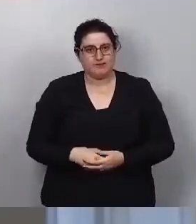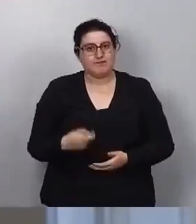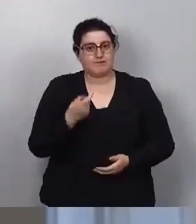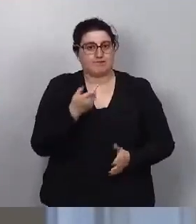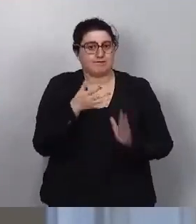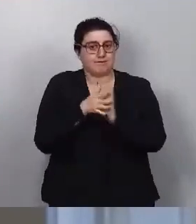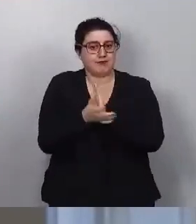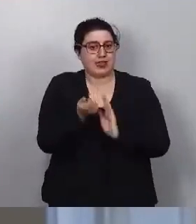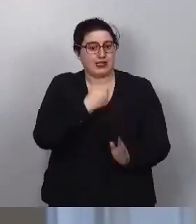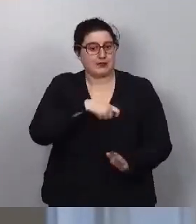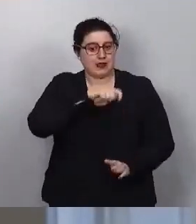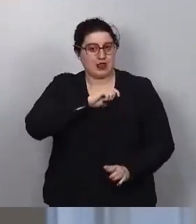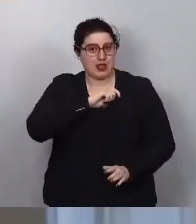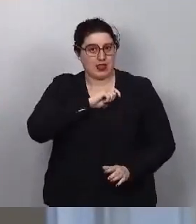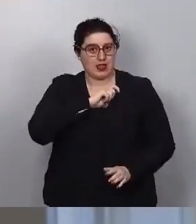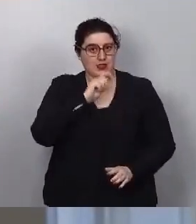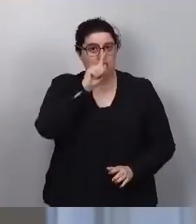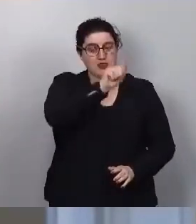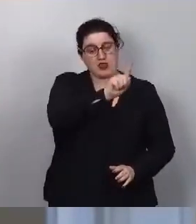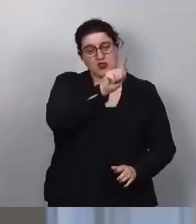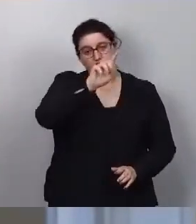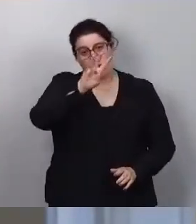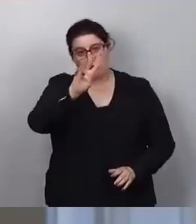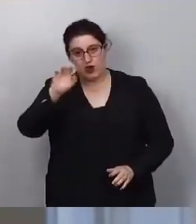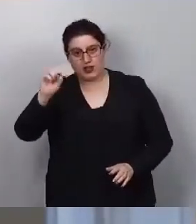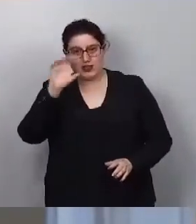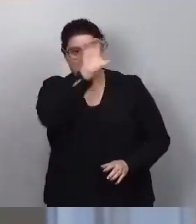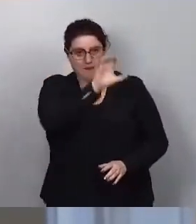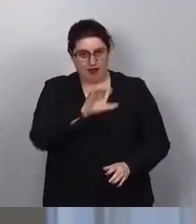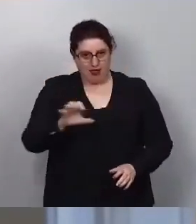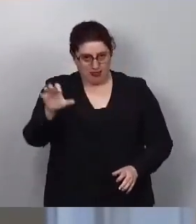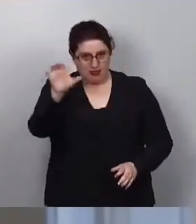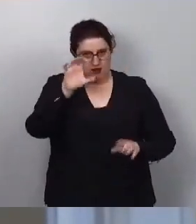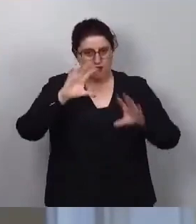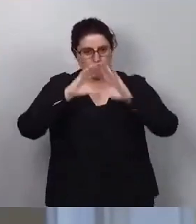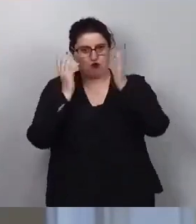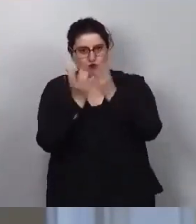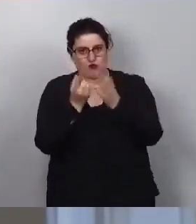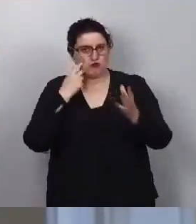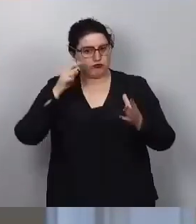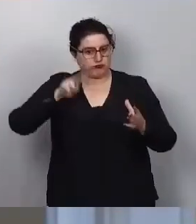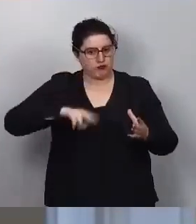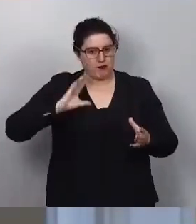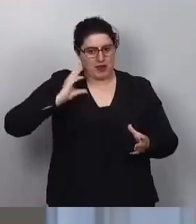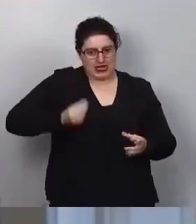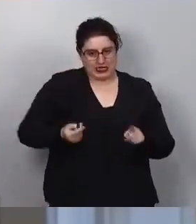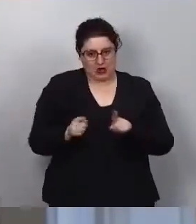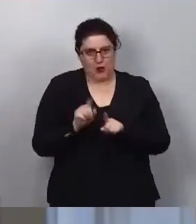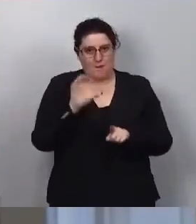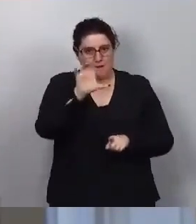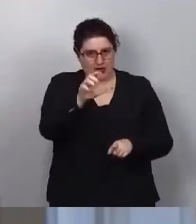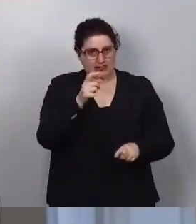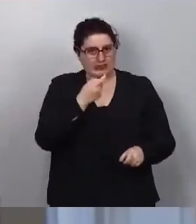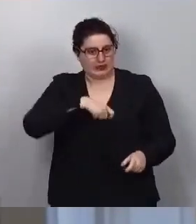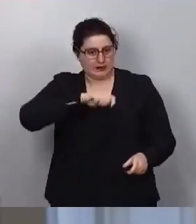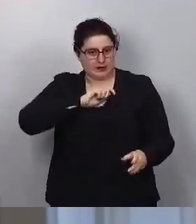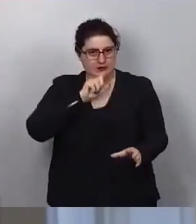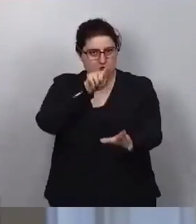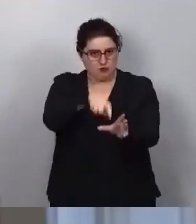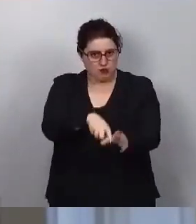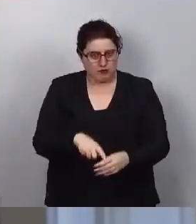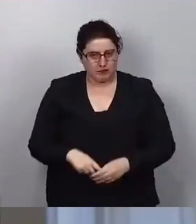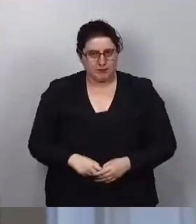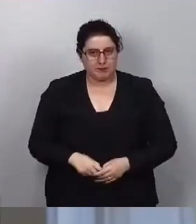a los más de 140 países que ya reconocen en el mundo a Palestina como Estado. Se trata de una